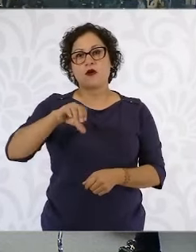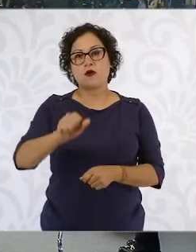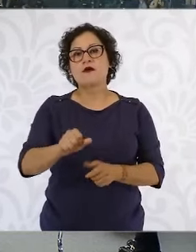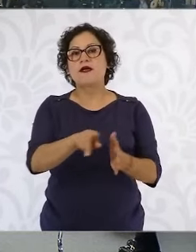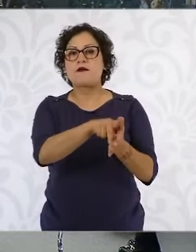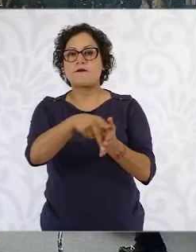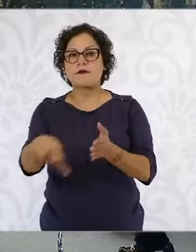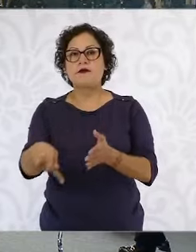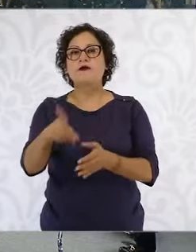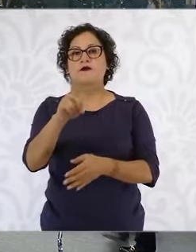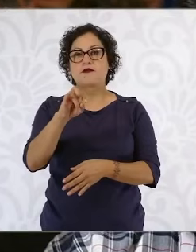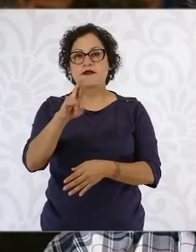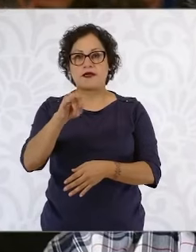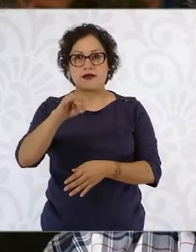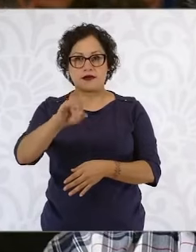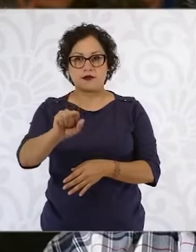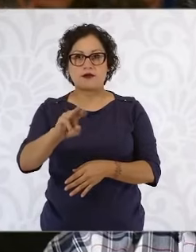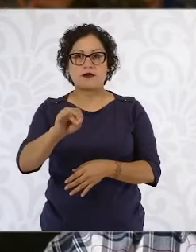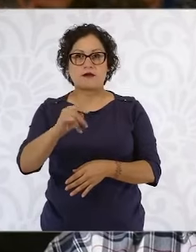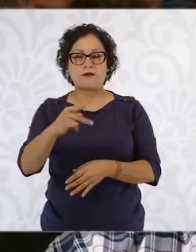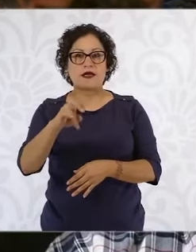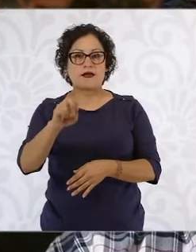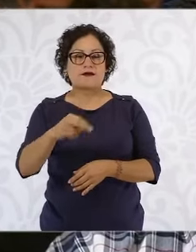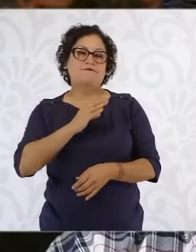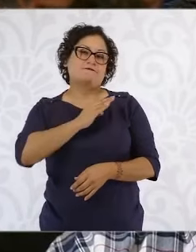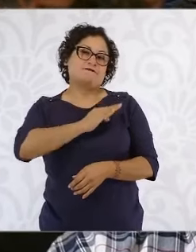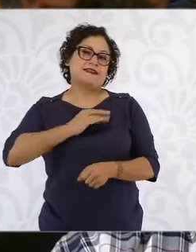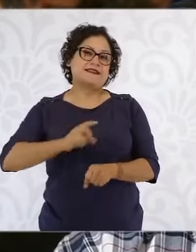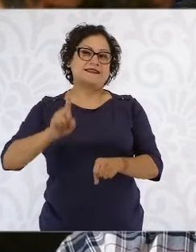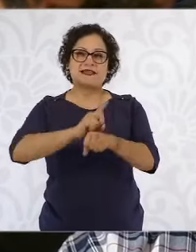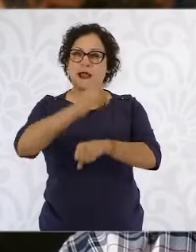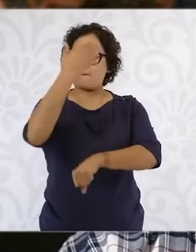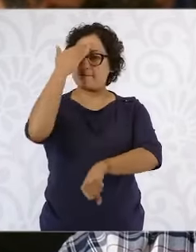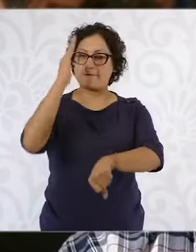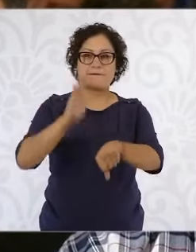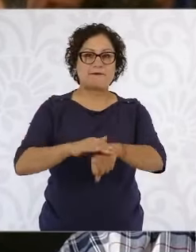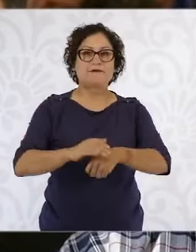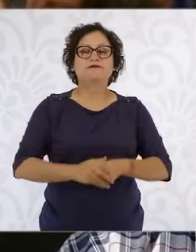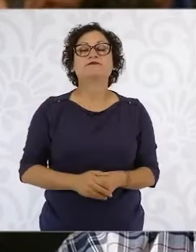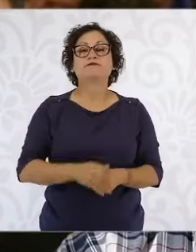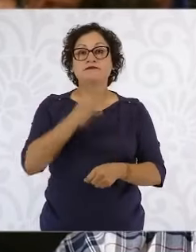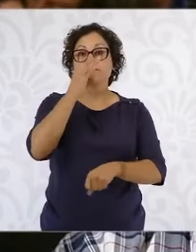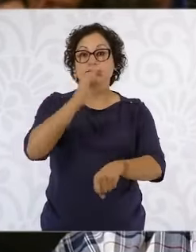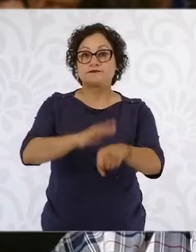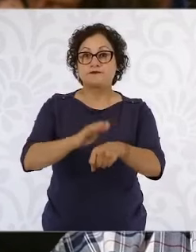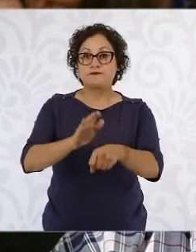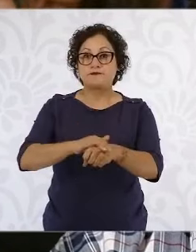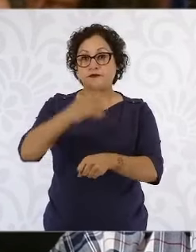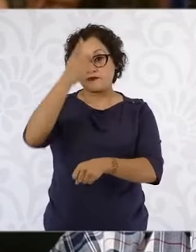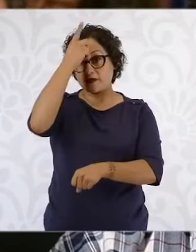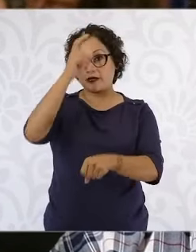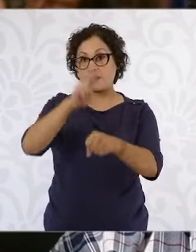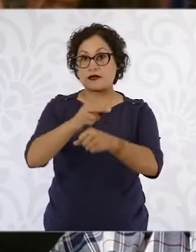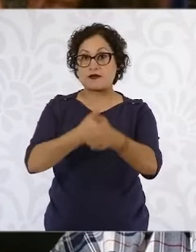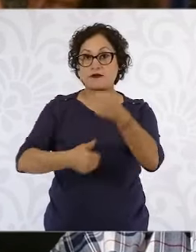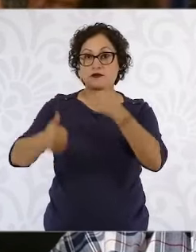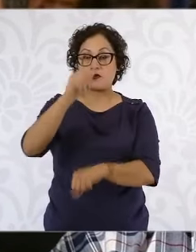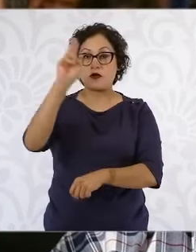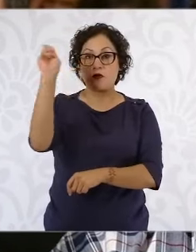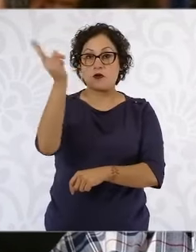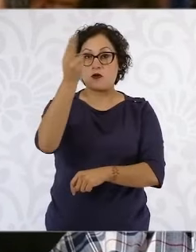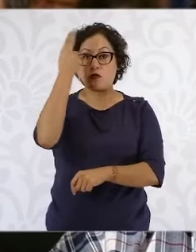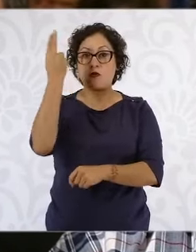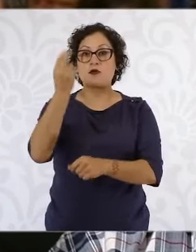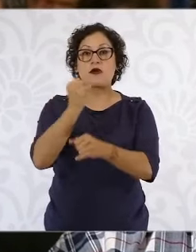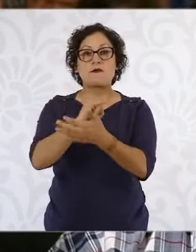y felicidades por este día histórico. El rector de la UNAM, Leonardo Lomení, rindió su informe de labores